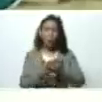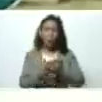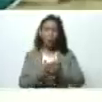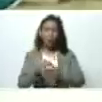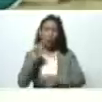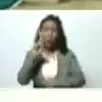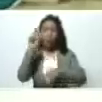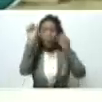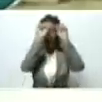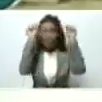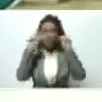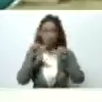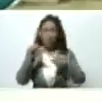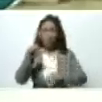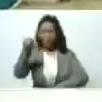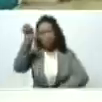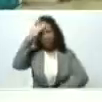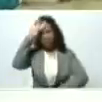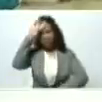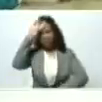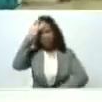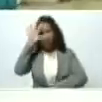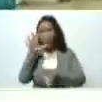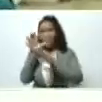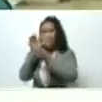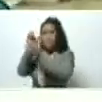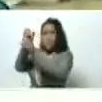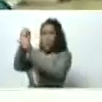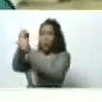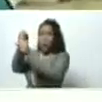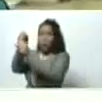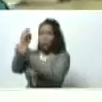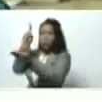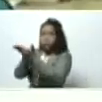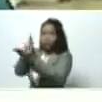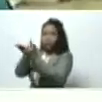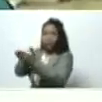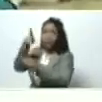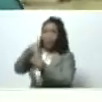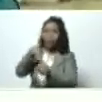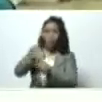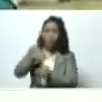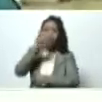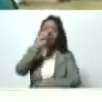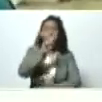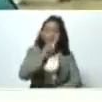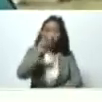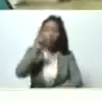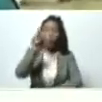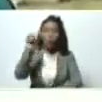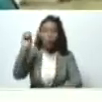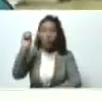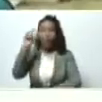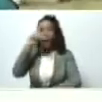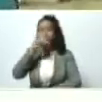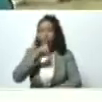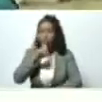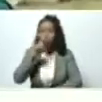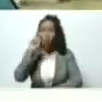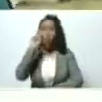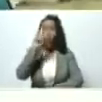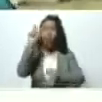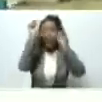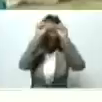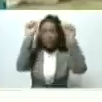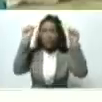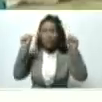sistema enfermo de dependencia y rentismo petrolero 120 años de un sistema económico